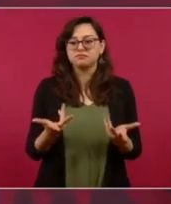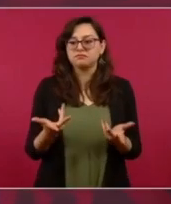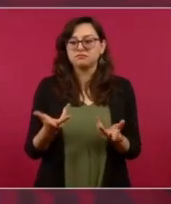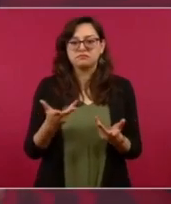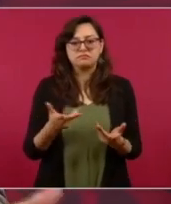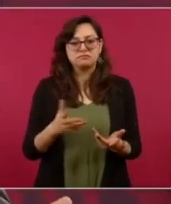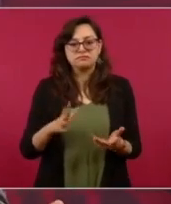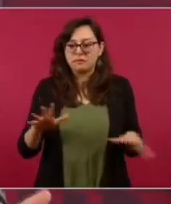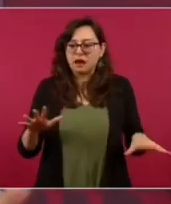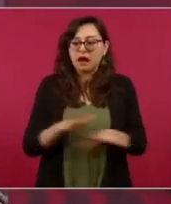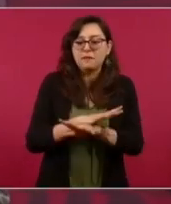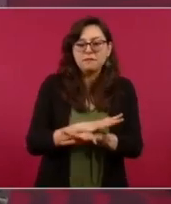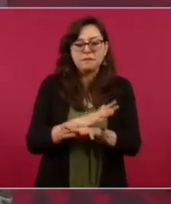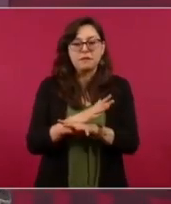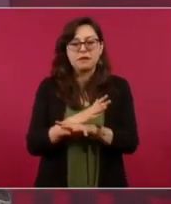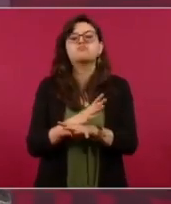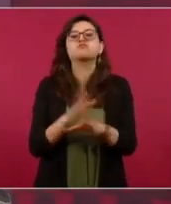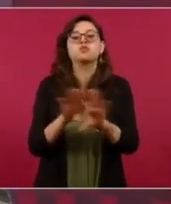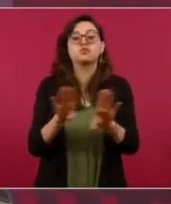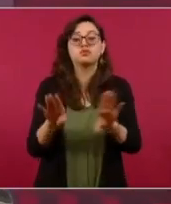con una transformación